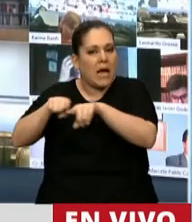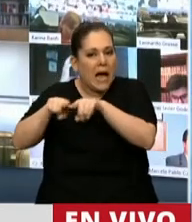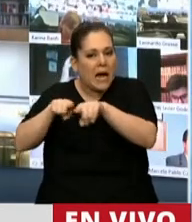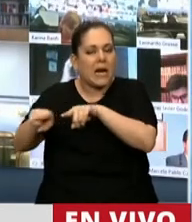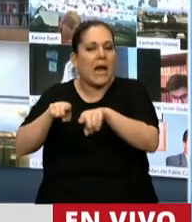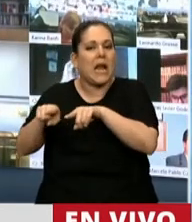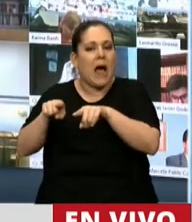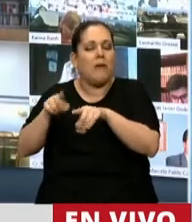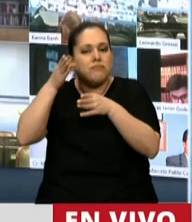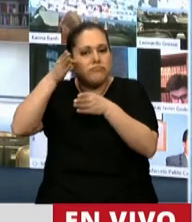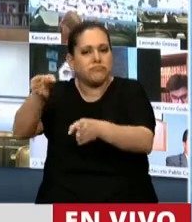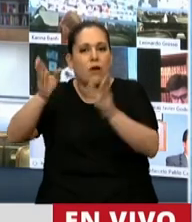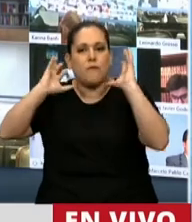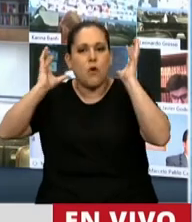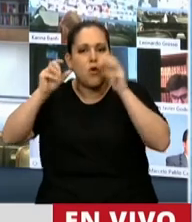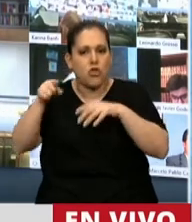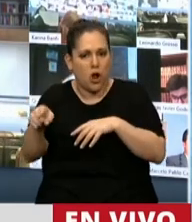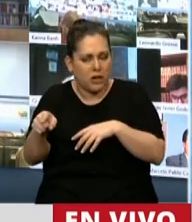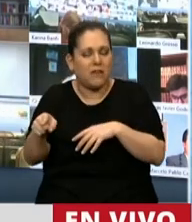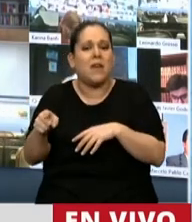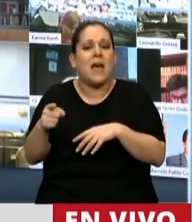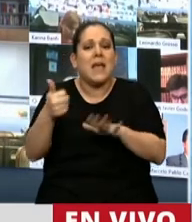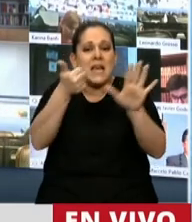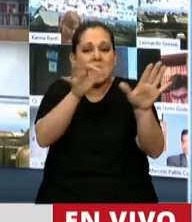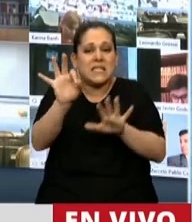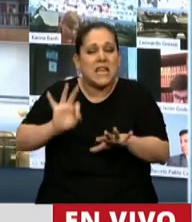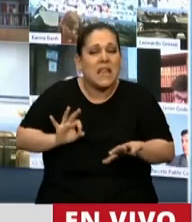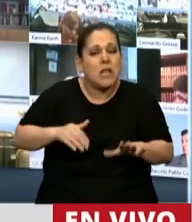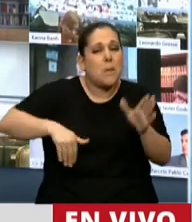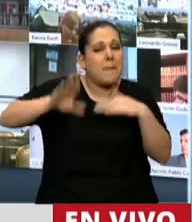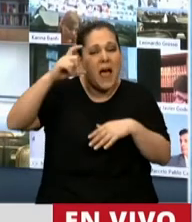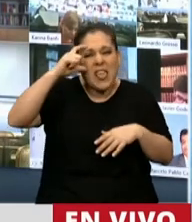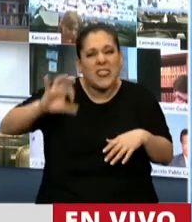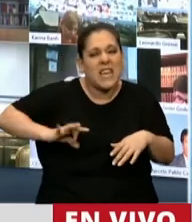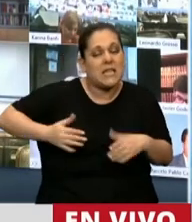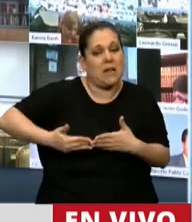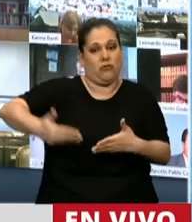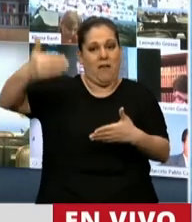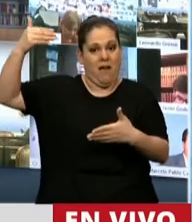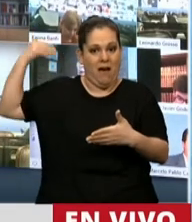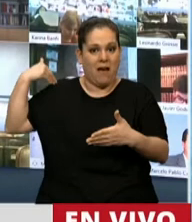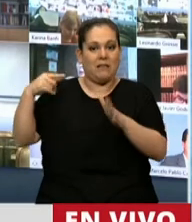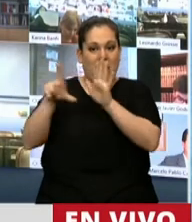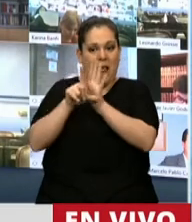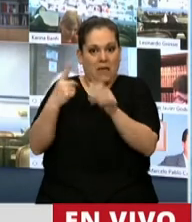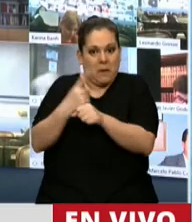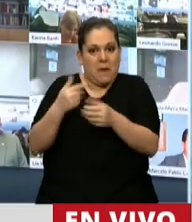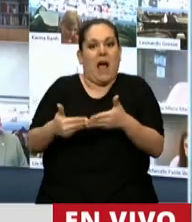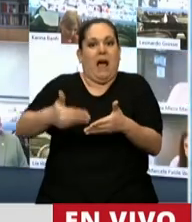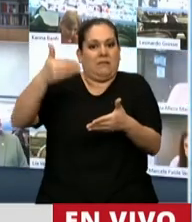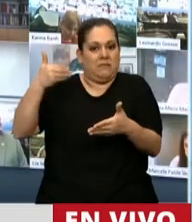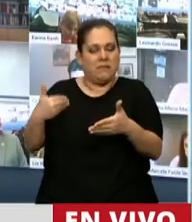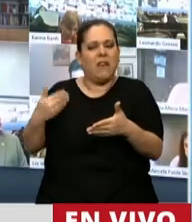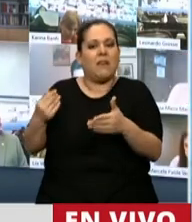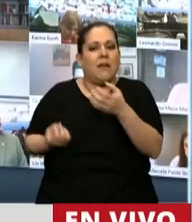fonaudiología y además hace más de 60 años, 10 años antes que se regulara la ley del arte curar, se